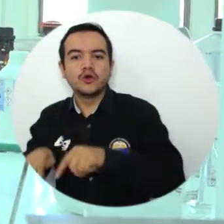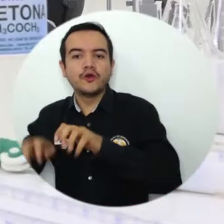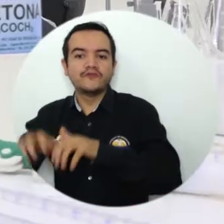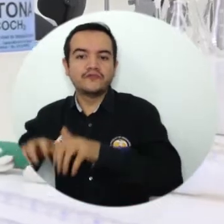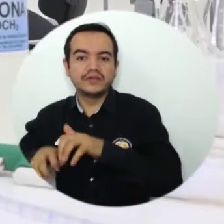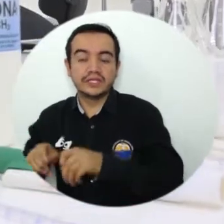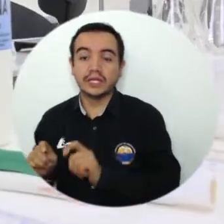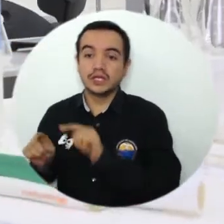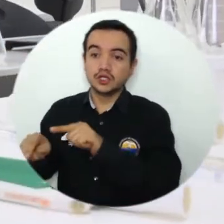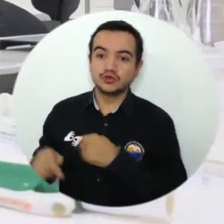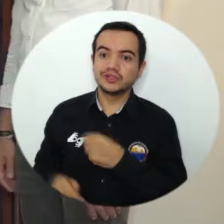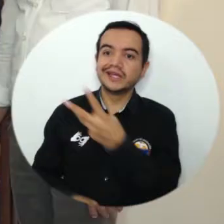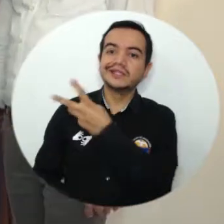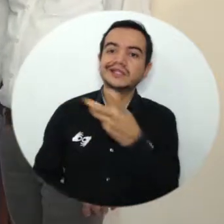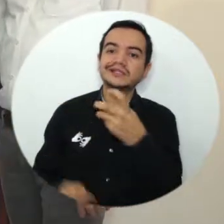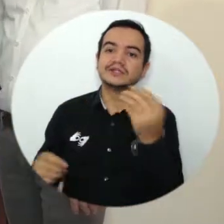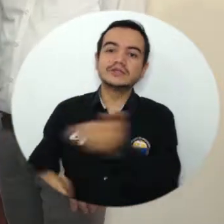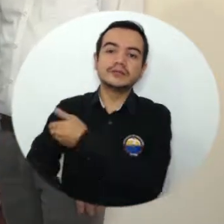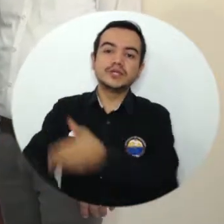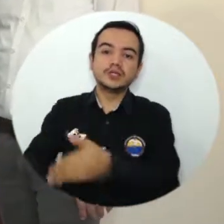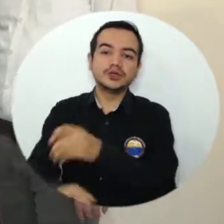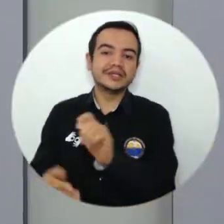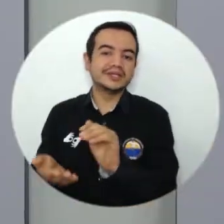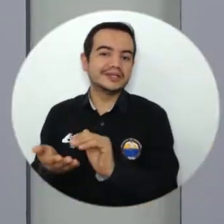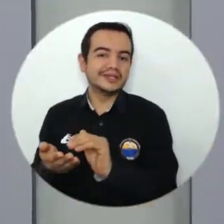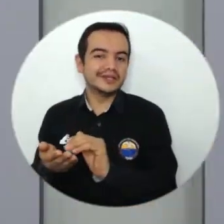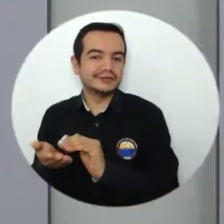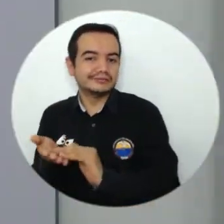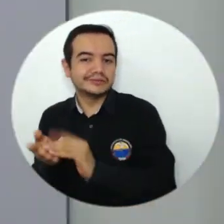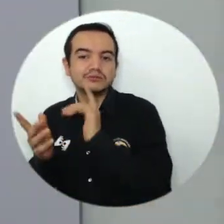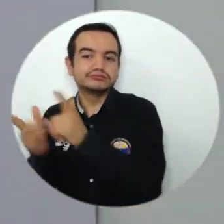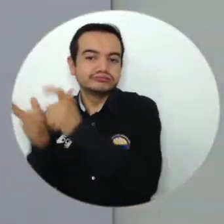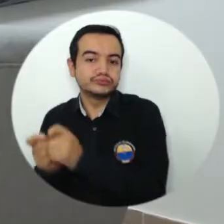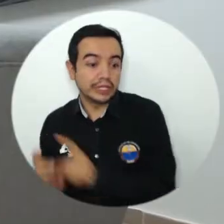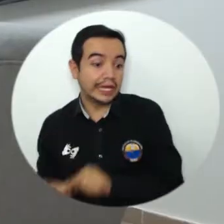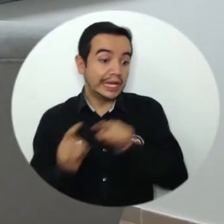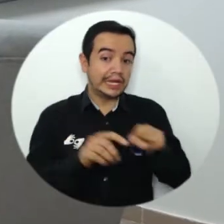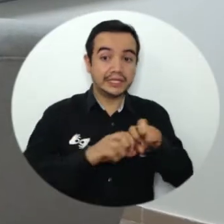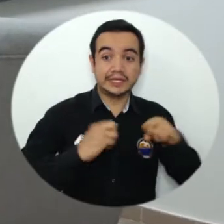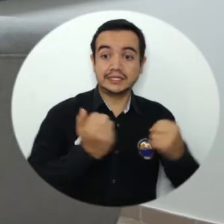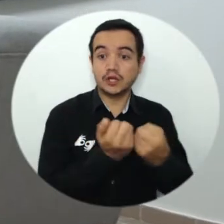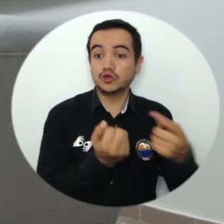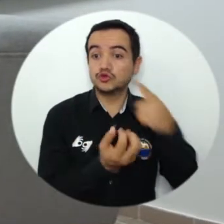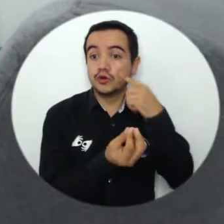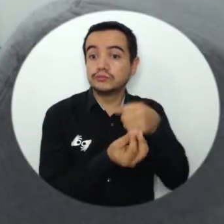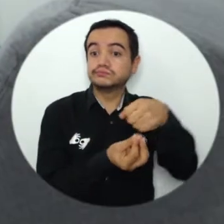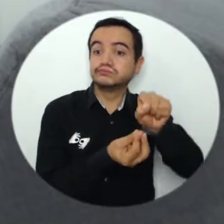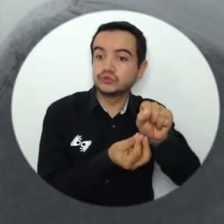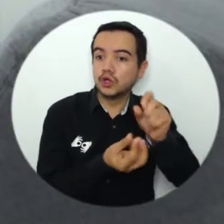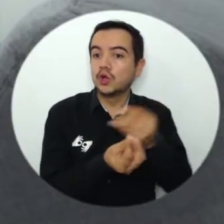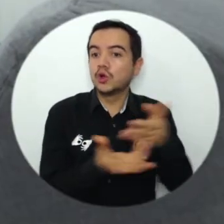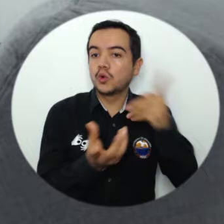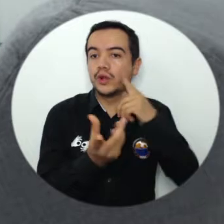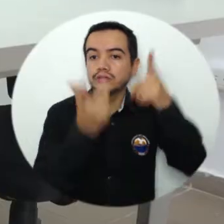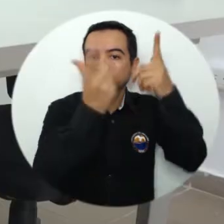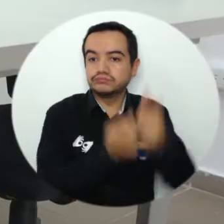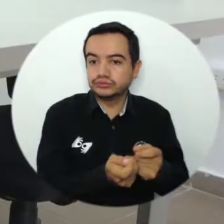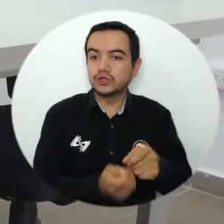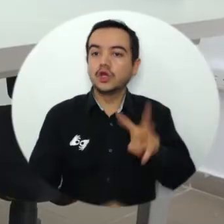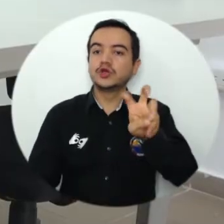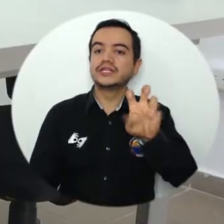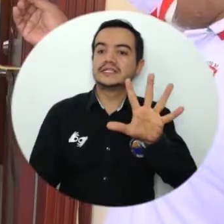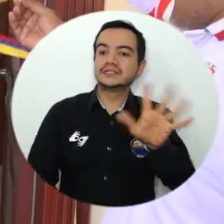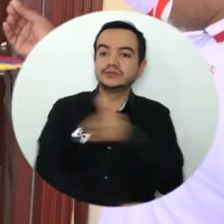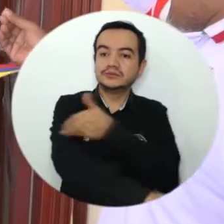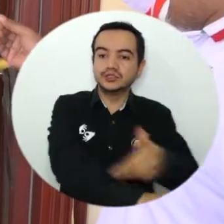de pesos y de las oficinas para las organizaciones sindicales por la suma de 85 millones de pesos, también se constituye un significativo logro